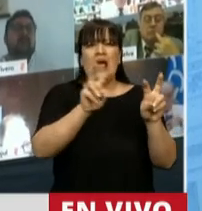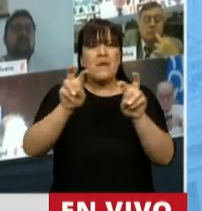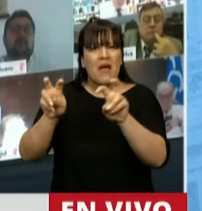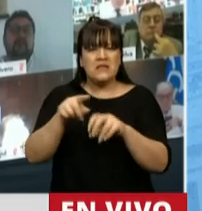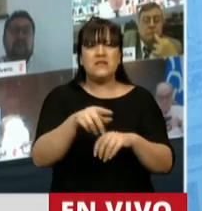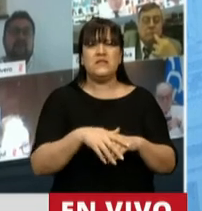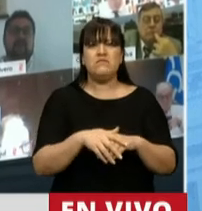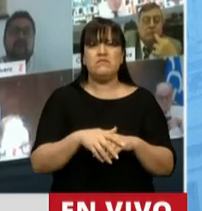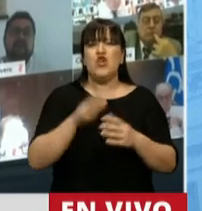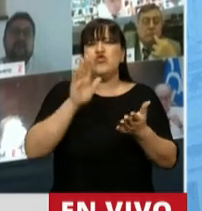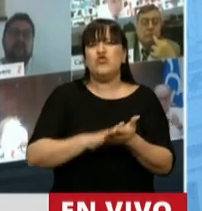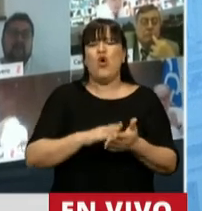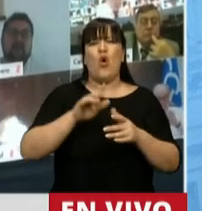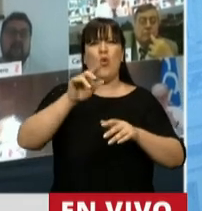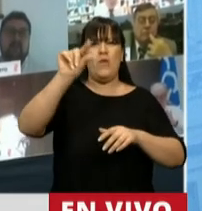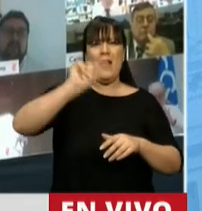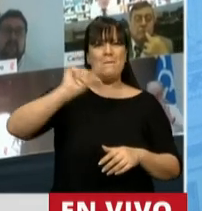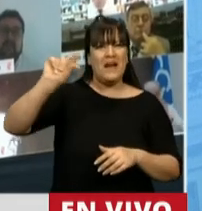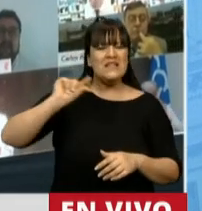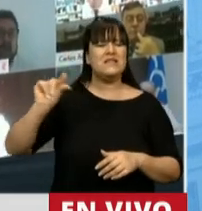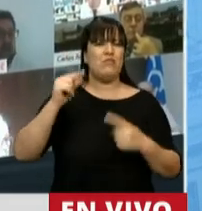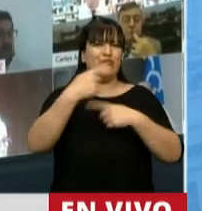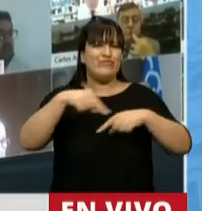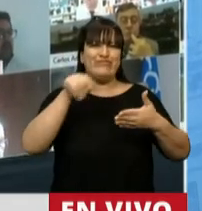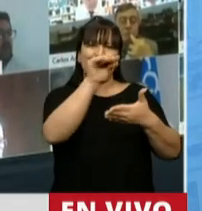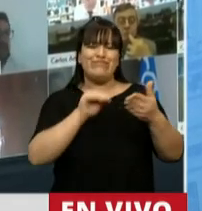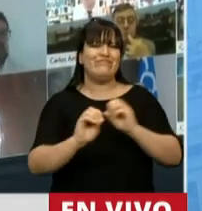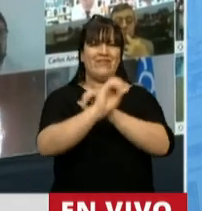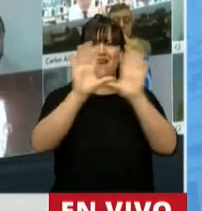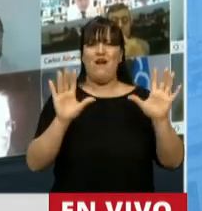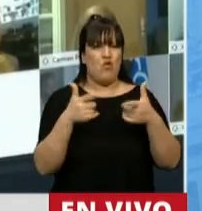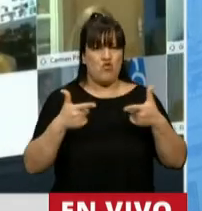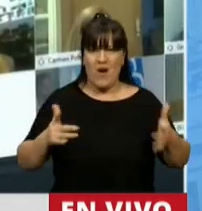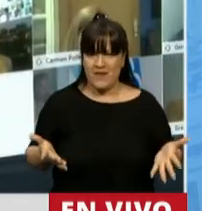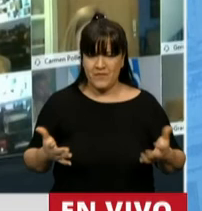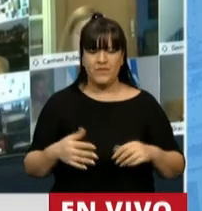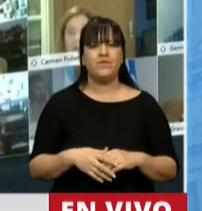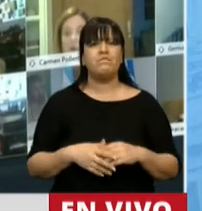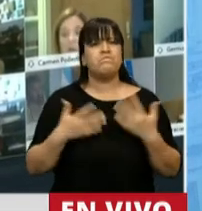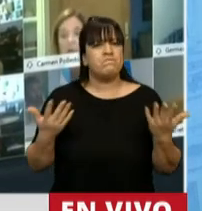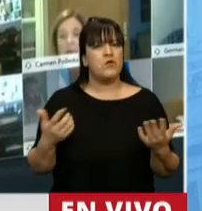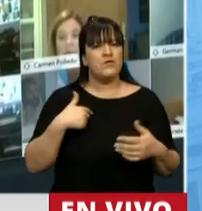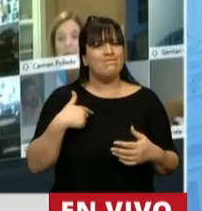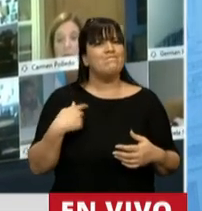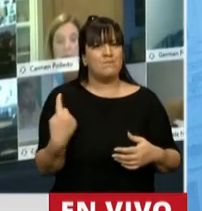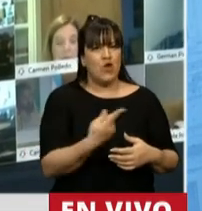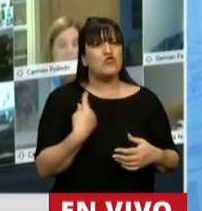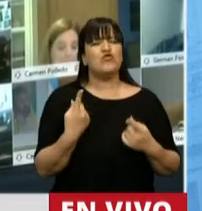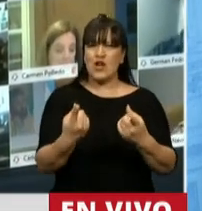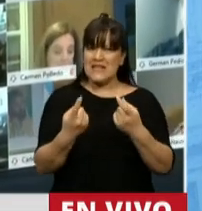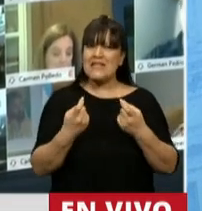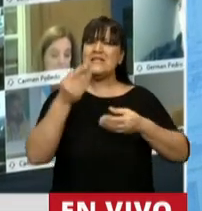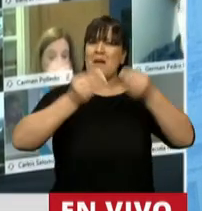de fondos de acreedores de la deuda. Señor presidente, necesitábamos un